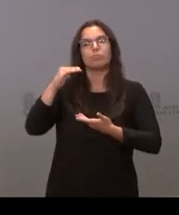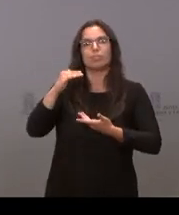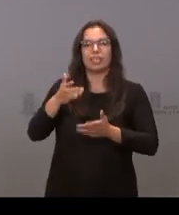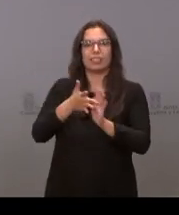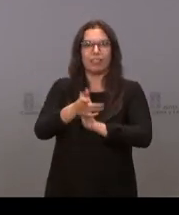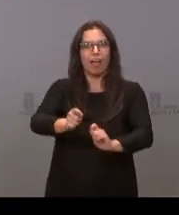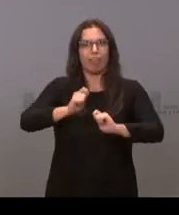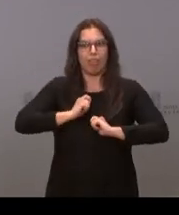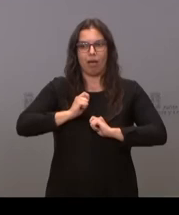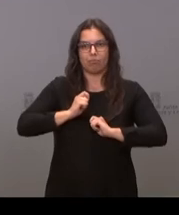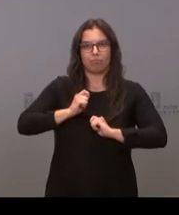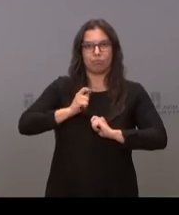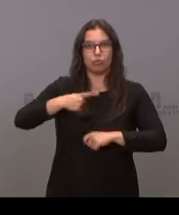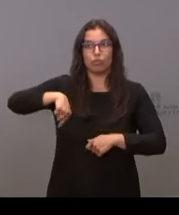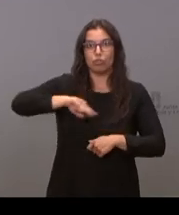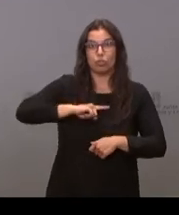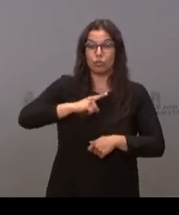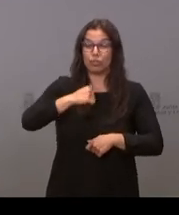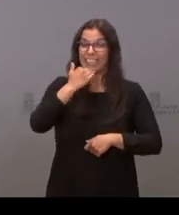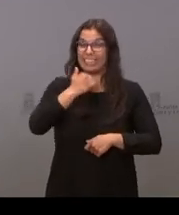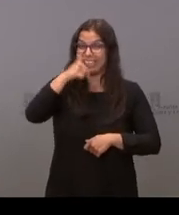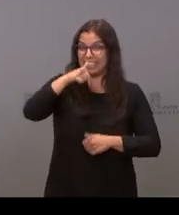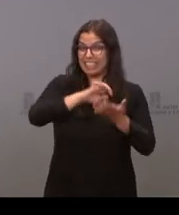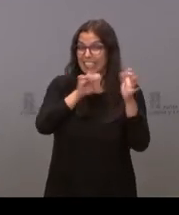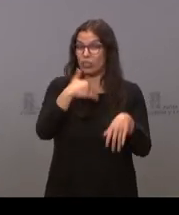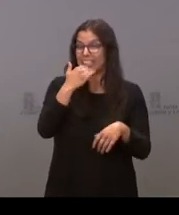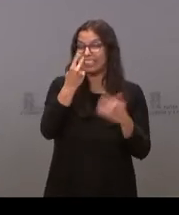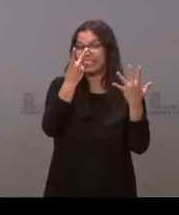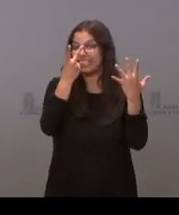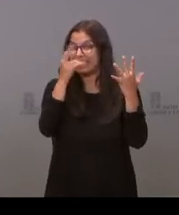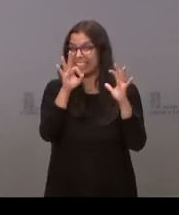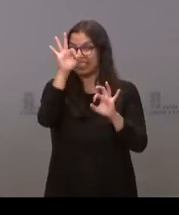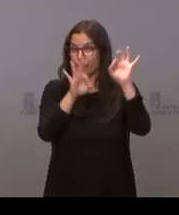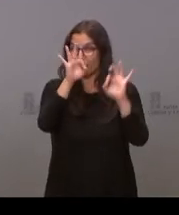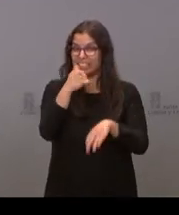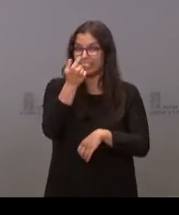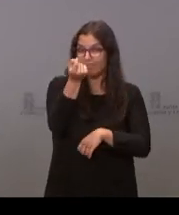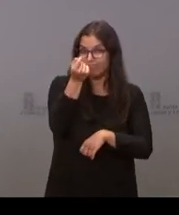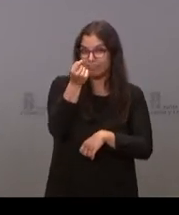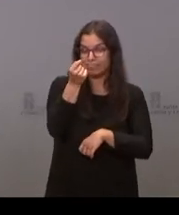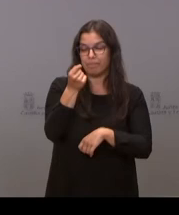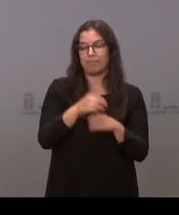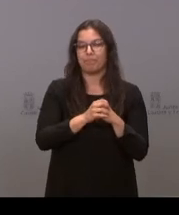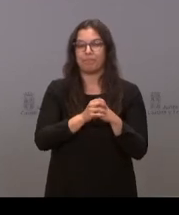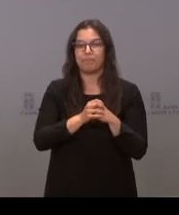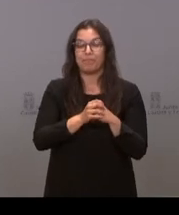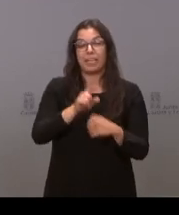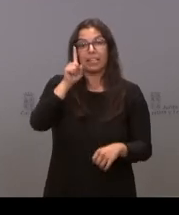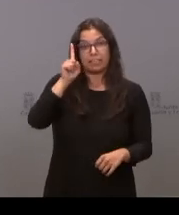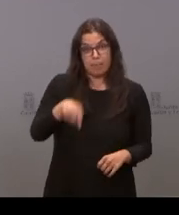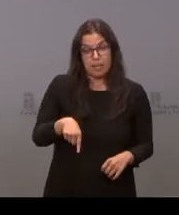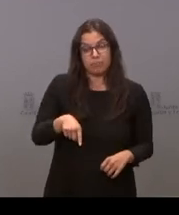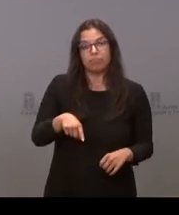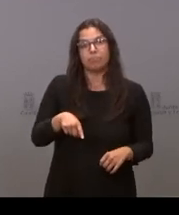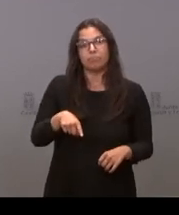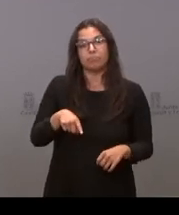Castilla y León ya está entrando en ese 70% de la pauta completa. También en la